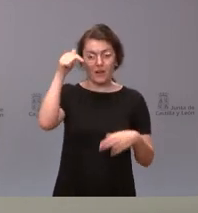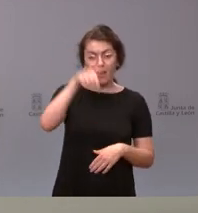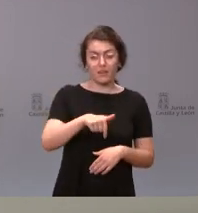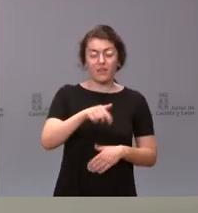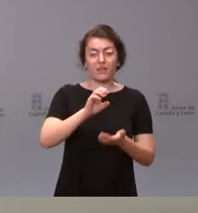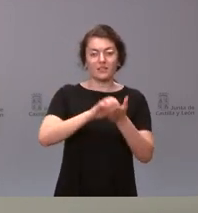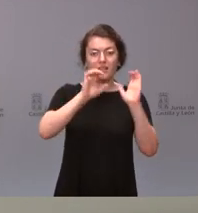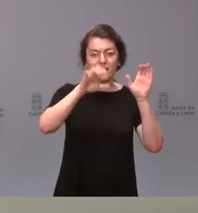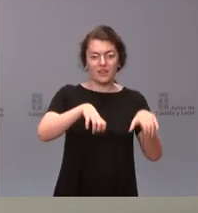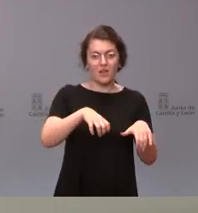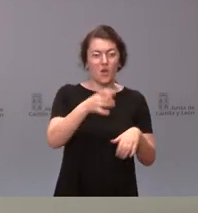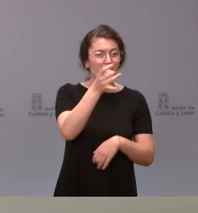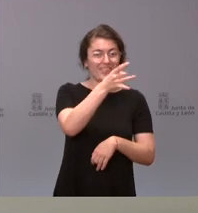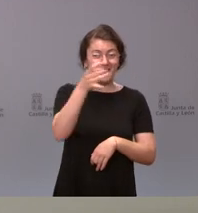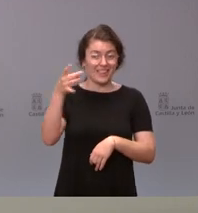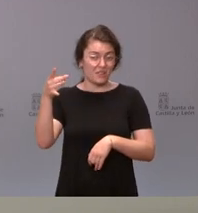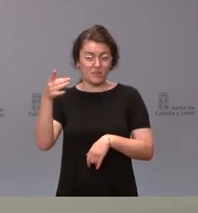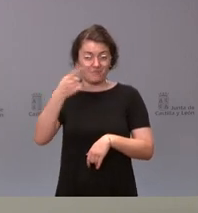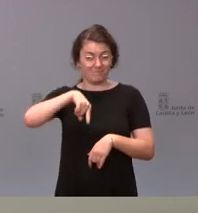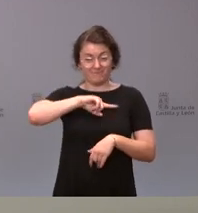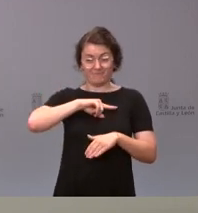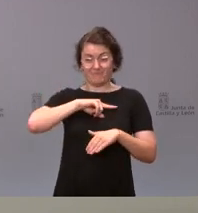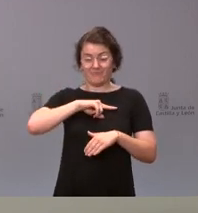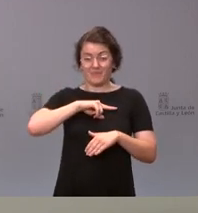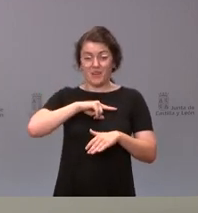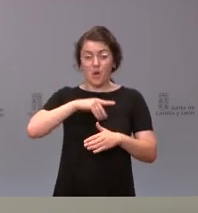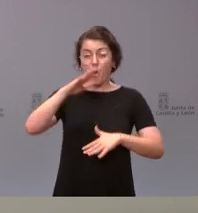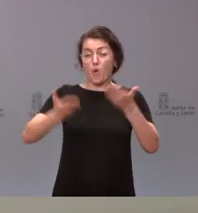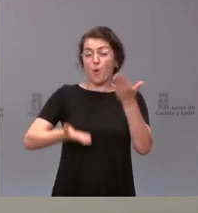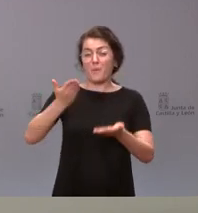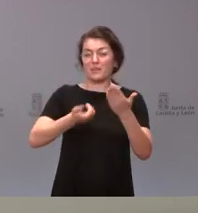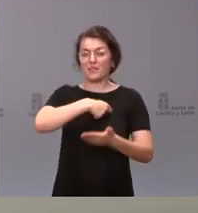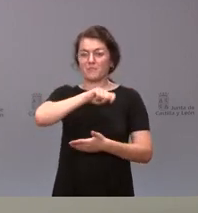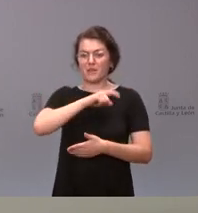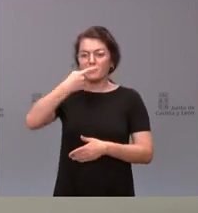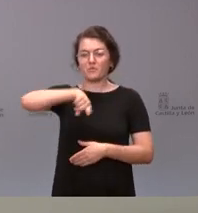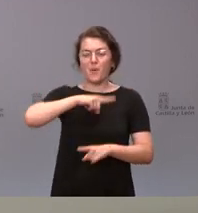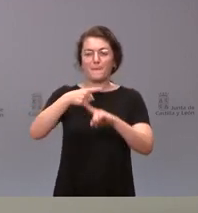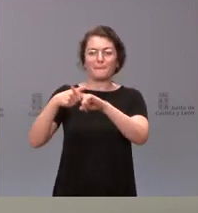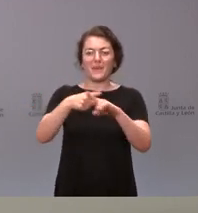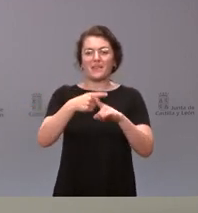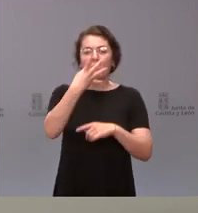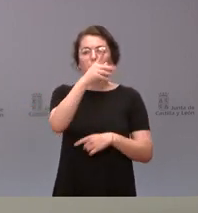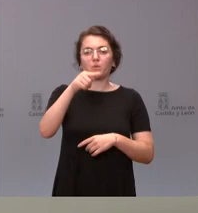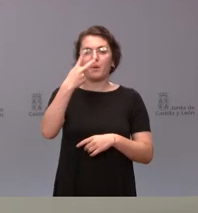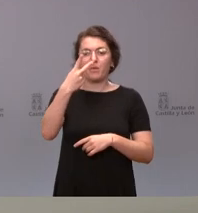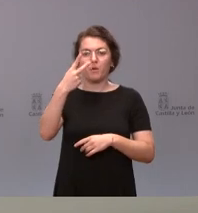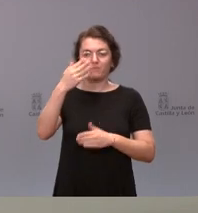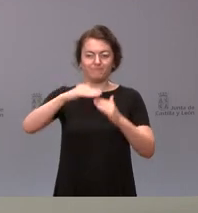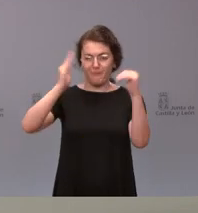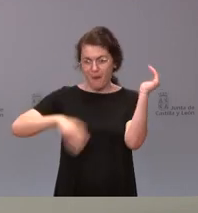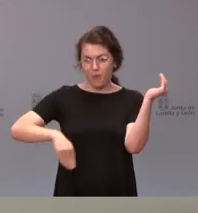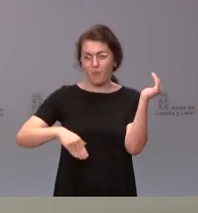endeudadas dentro del contexto nacional. Y, en concreto, 4,2 puntos por debajo de la media. sin duda, aunque es un elemento también de